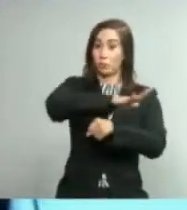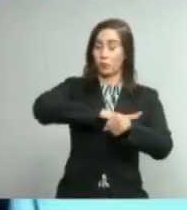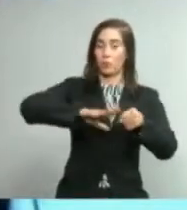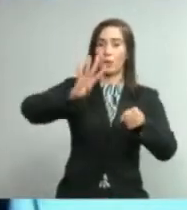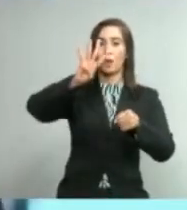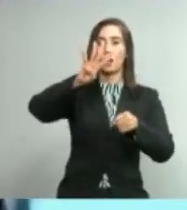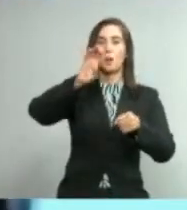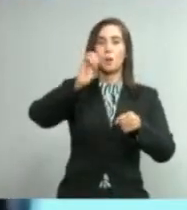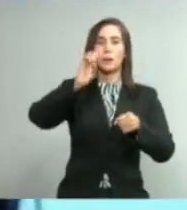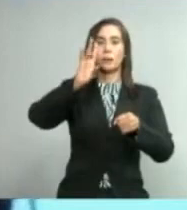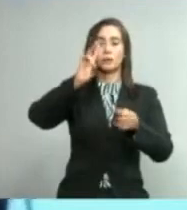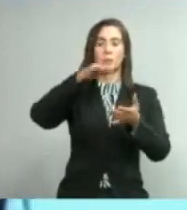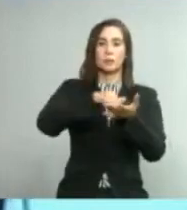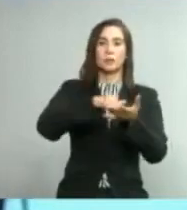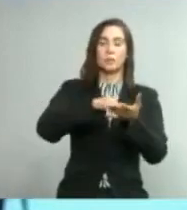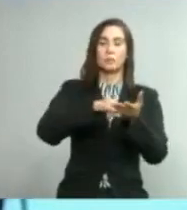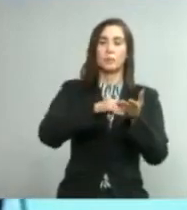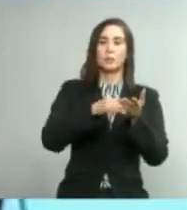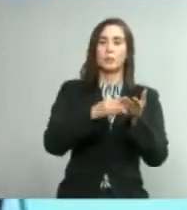reportadas